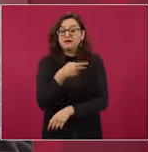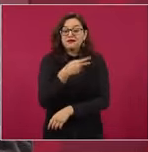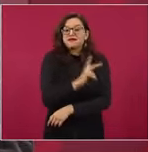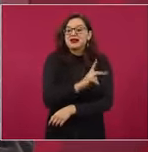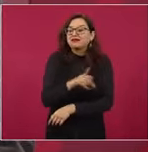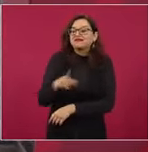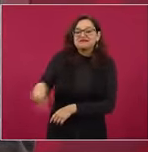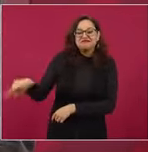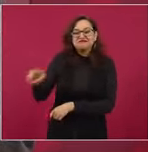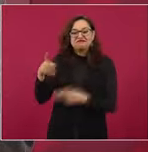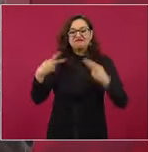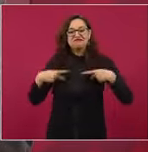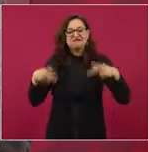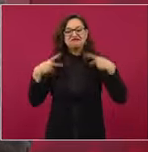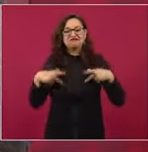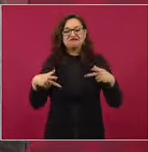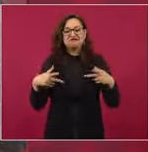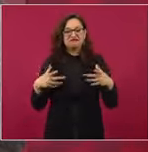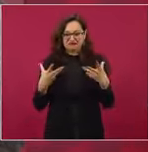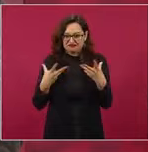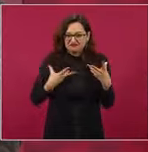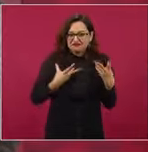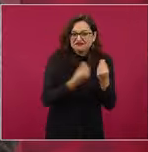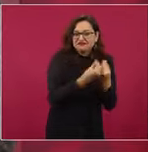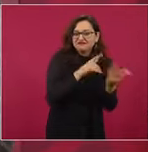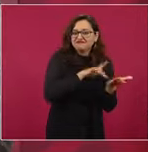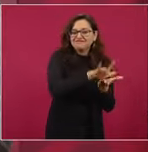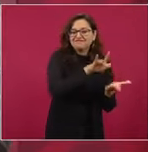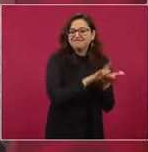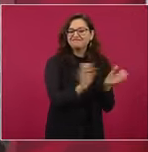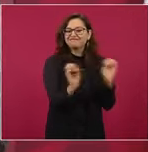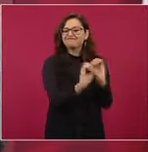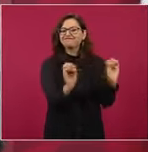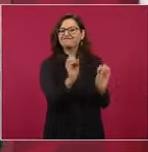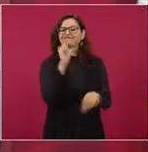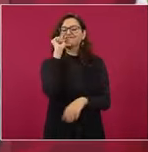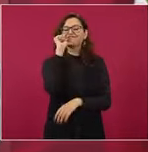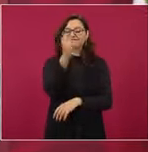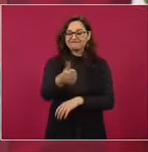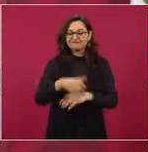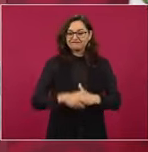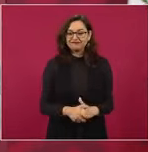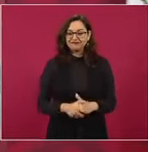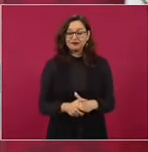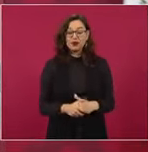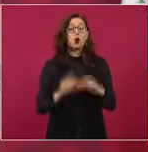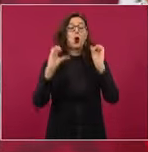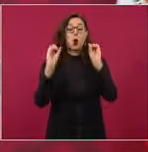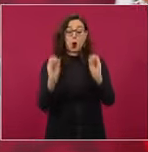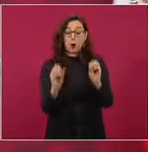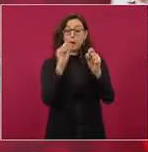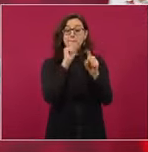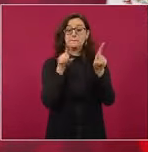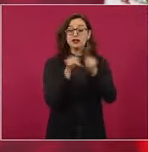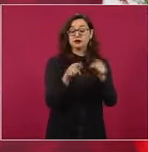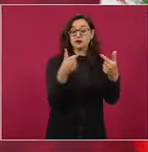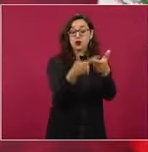del medio ambiente, pseudoambientalistas